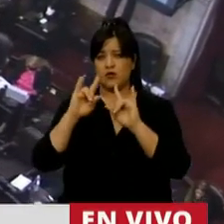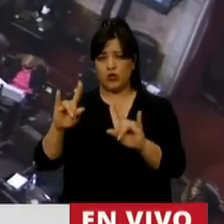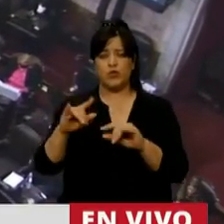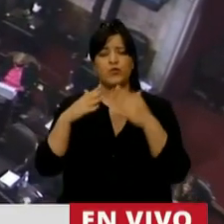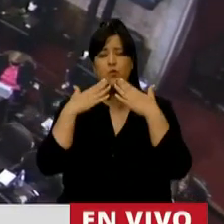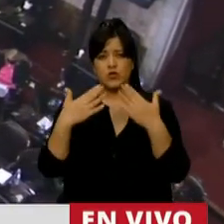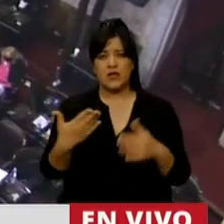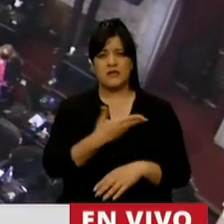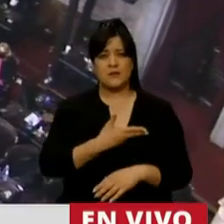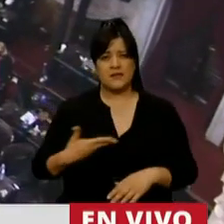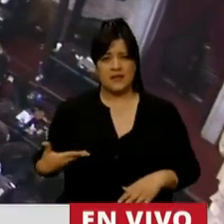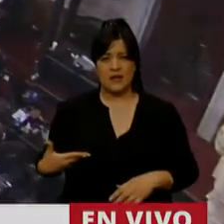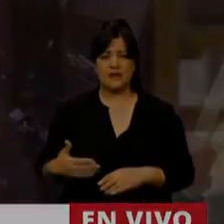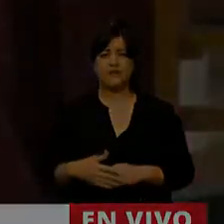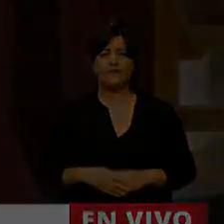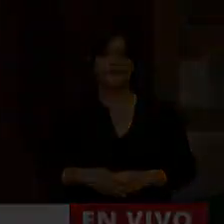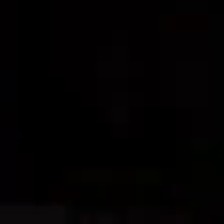Muchas gracias, señor presidente. Gracias, diputado del Cerro.